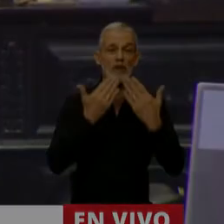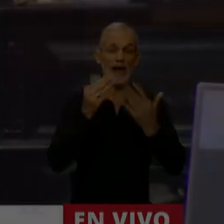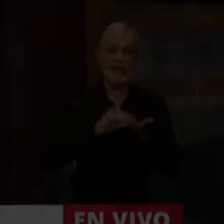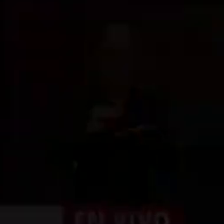diputado.